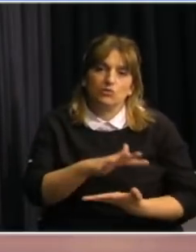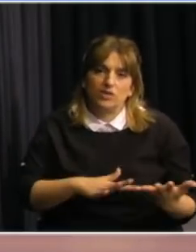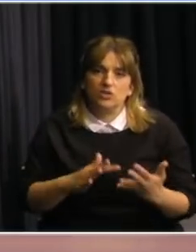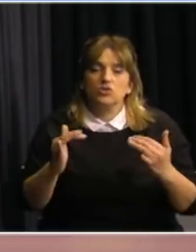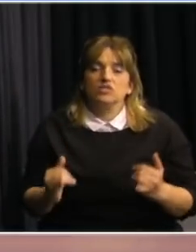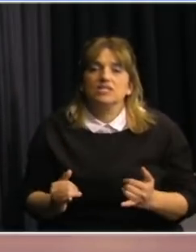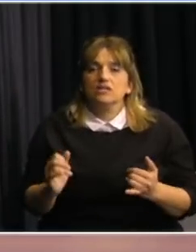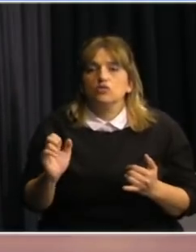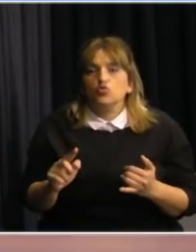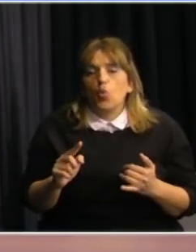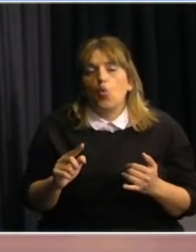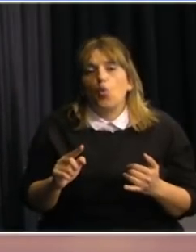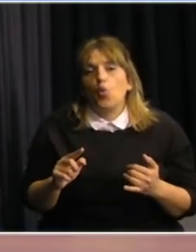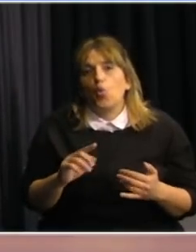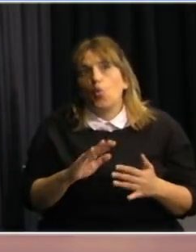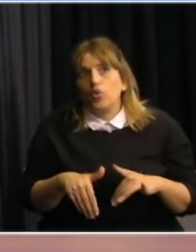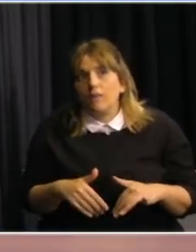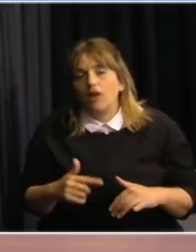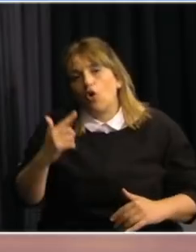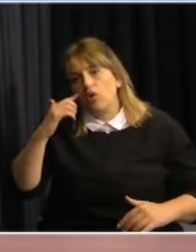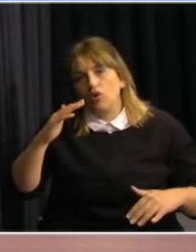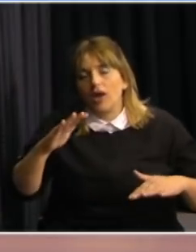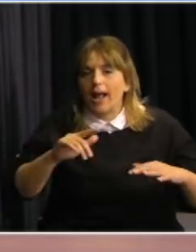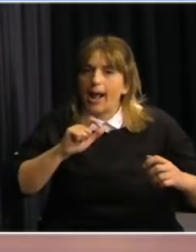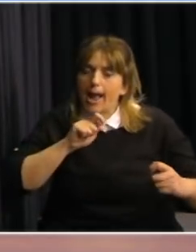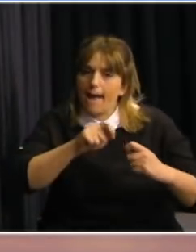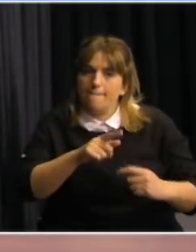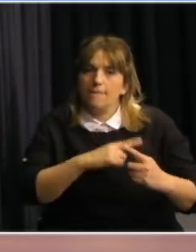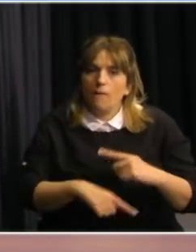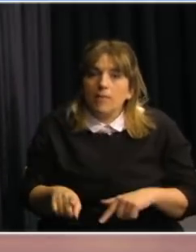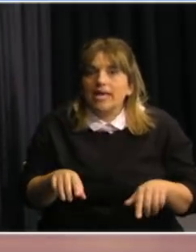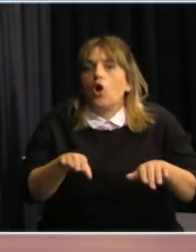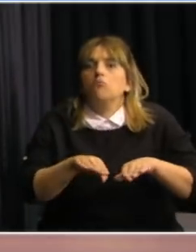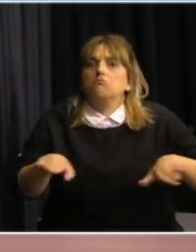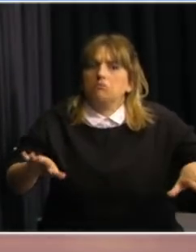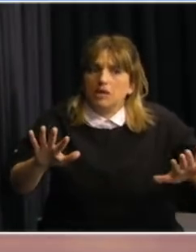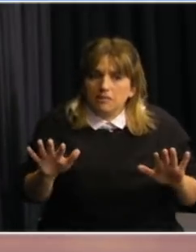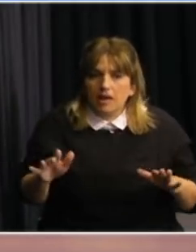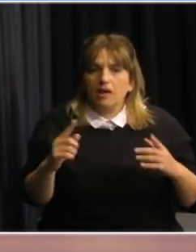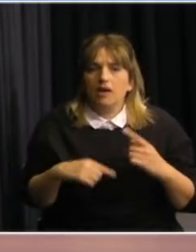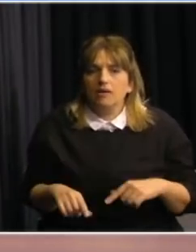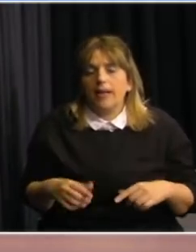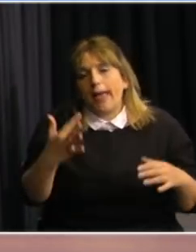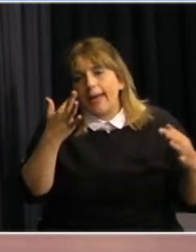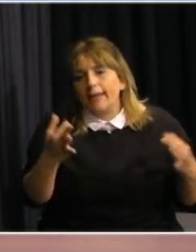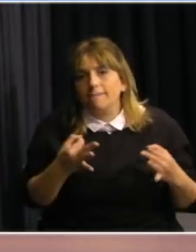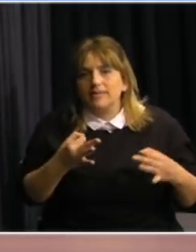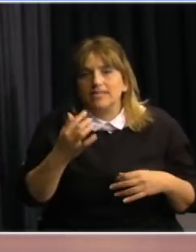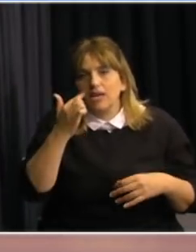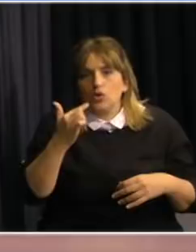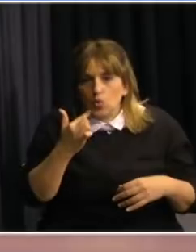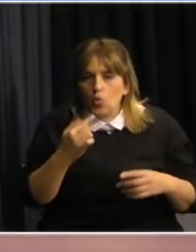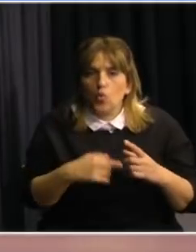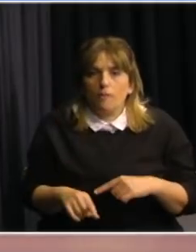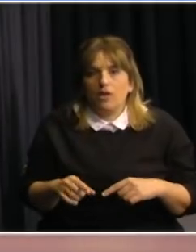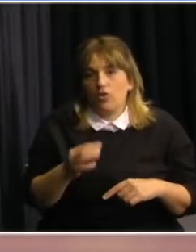un nivel con oscilaciones, pero relativamente estable de incidencia, en particular el número de reproducción, esta